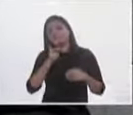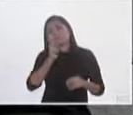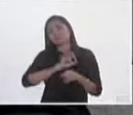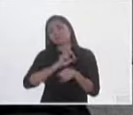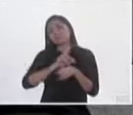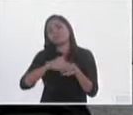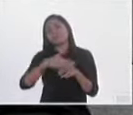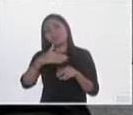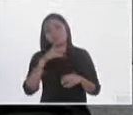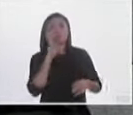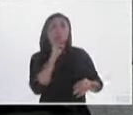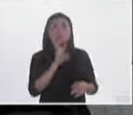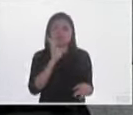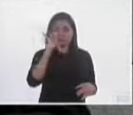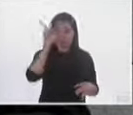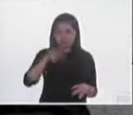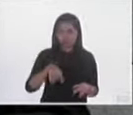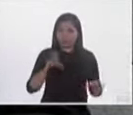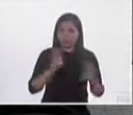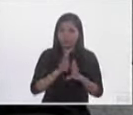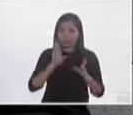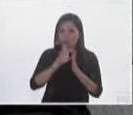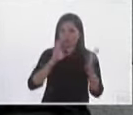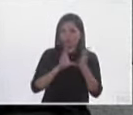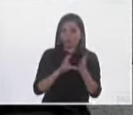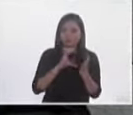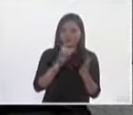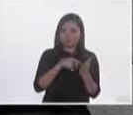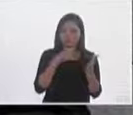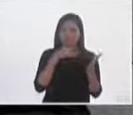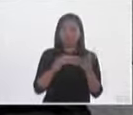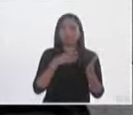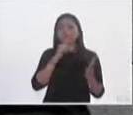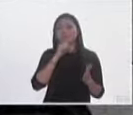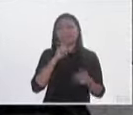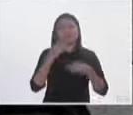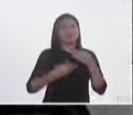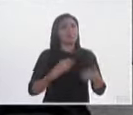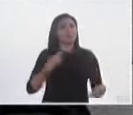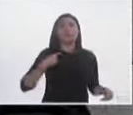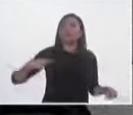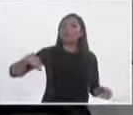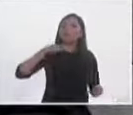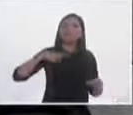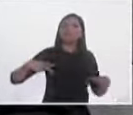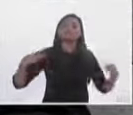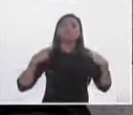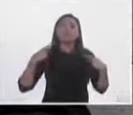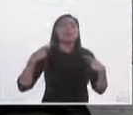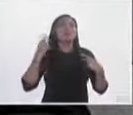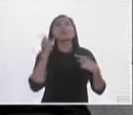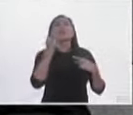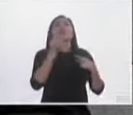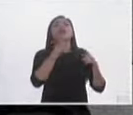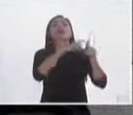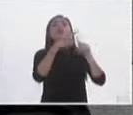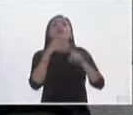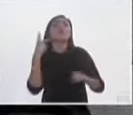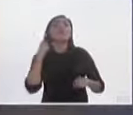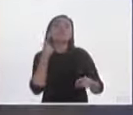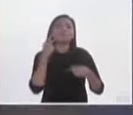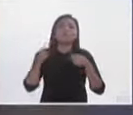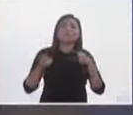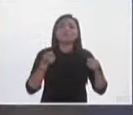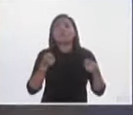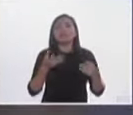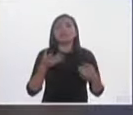veremos realmente si se constituyen como una realidad. Debemos de entender que todos somos ciudadanos y todos hacemos política en diferente forma. Pero para